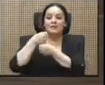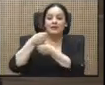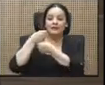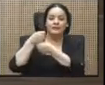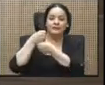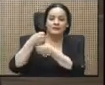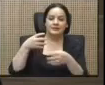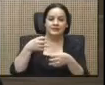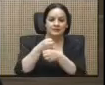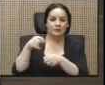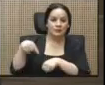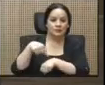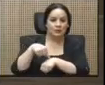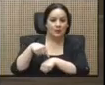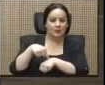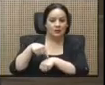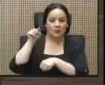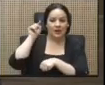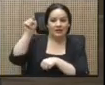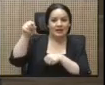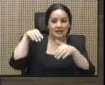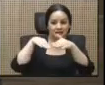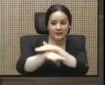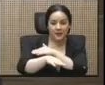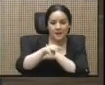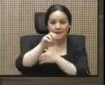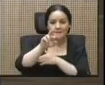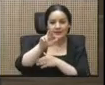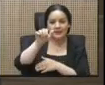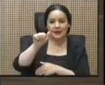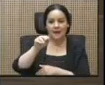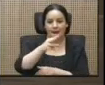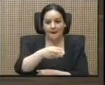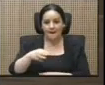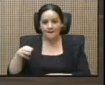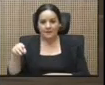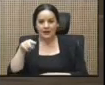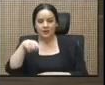que se hicieron en su momento allá en la entrada de Miramar de Guanacaste